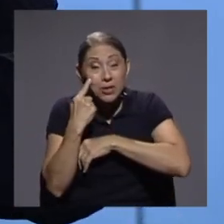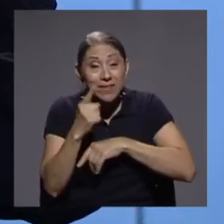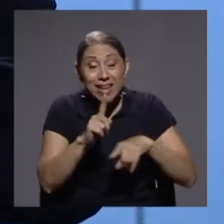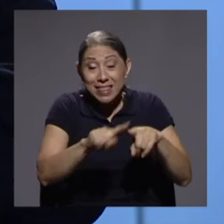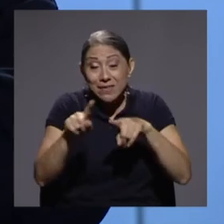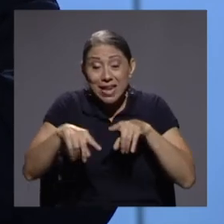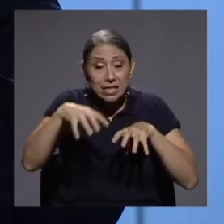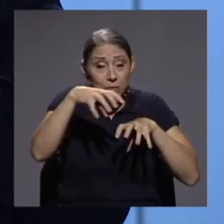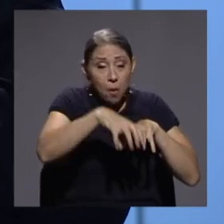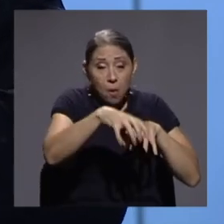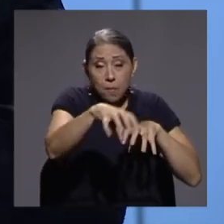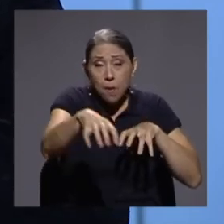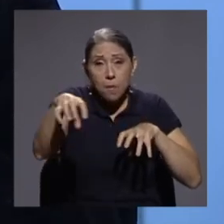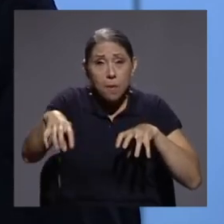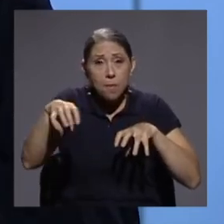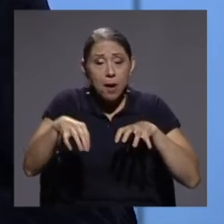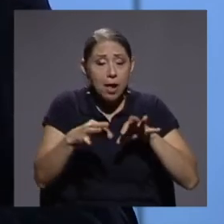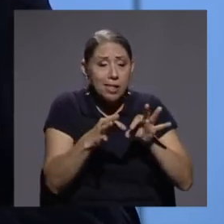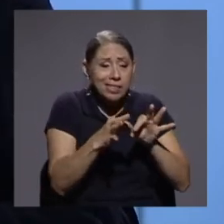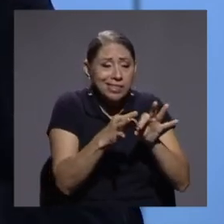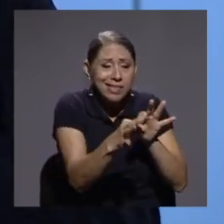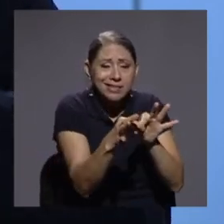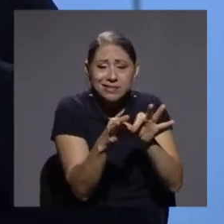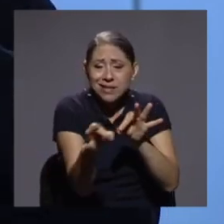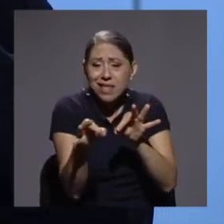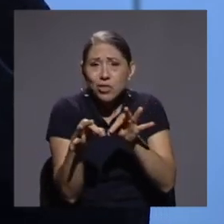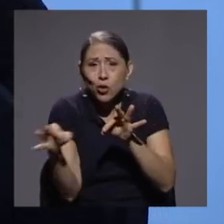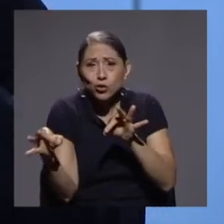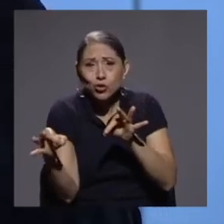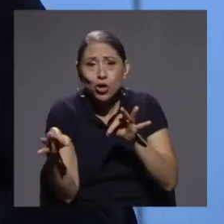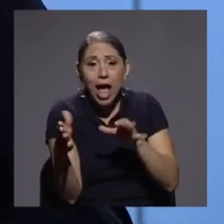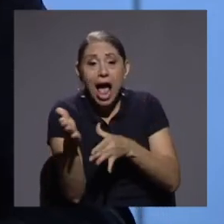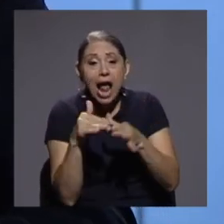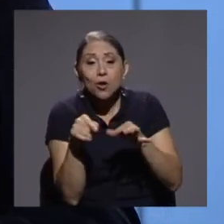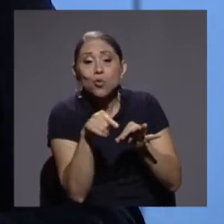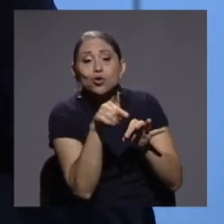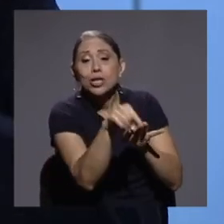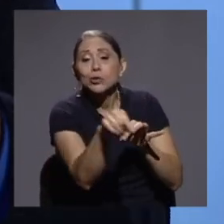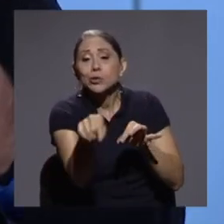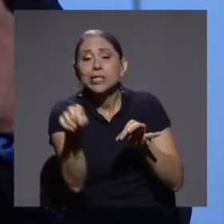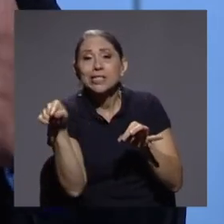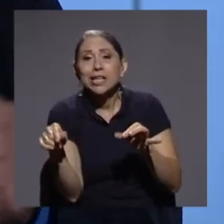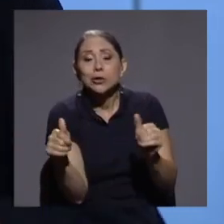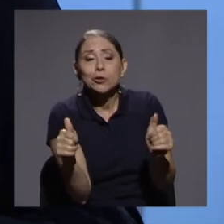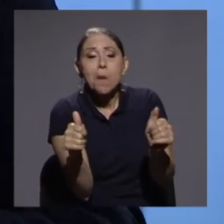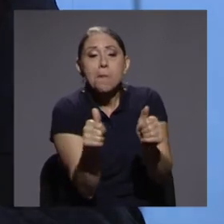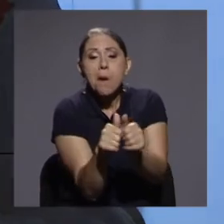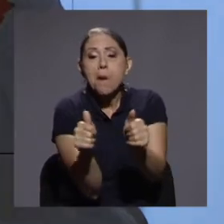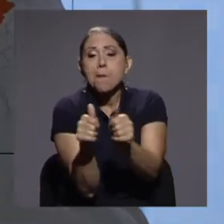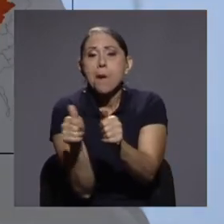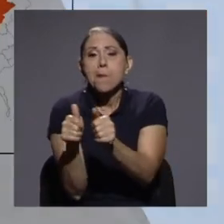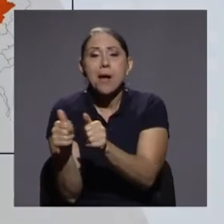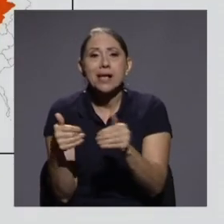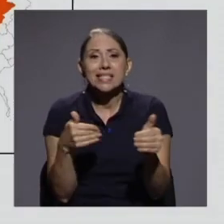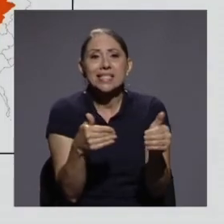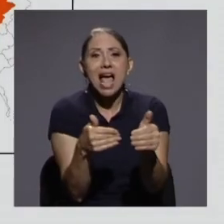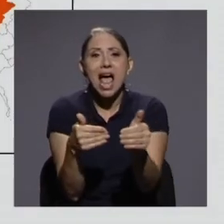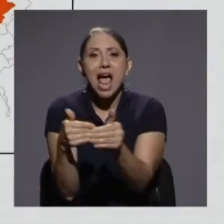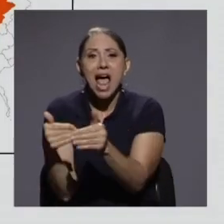concentran unos a la par de otros y que tienen una alta incidencia de hogares con este tipo de características.